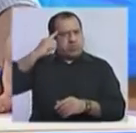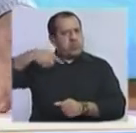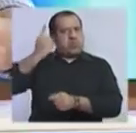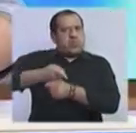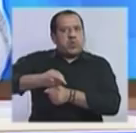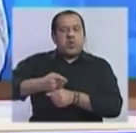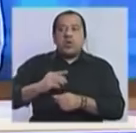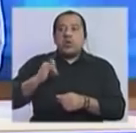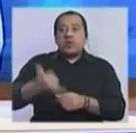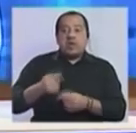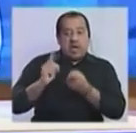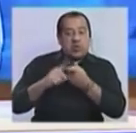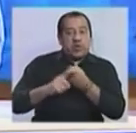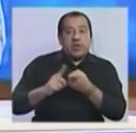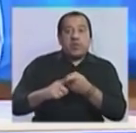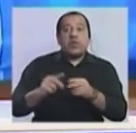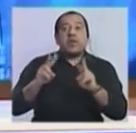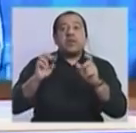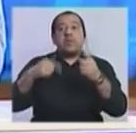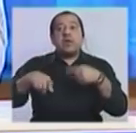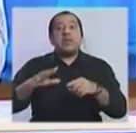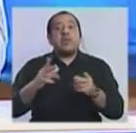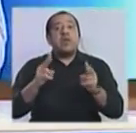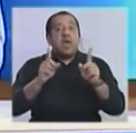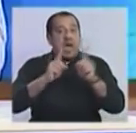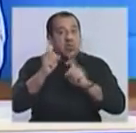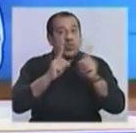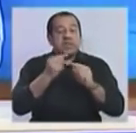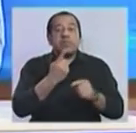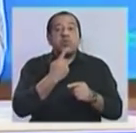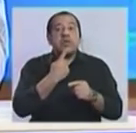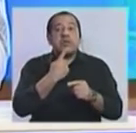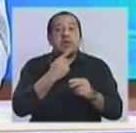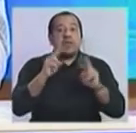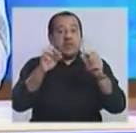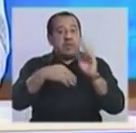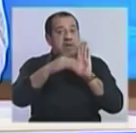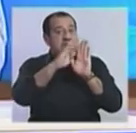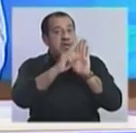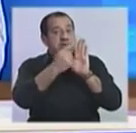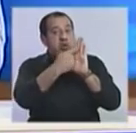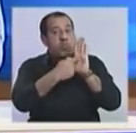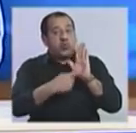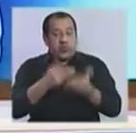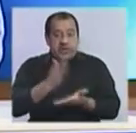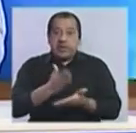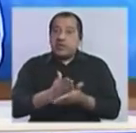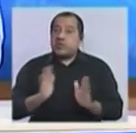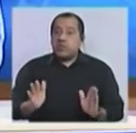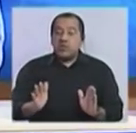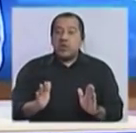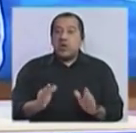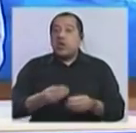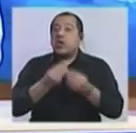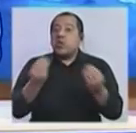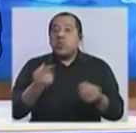acordado con la calle POU, la reversión de algunas políticas de la agenda de derechos. Y además, ¿qué se